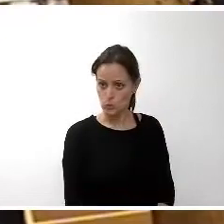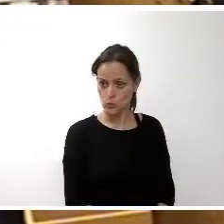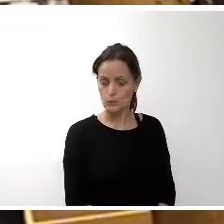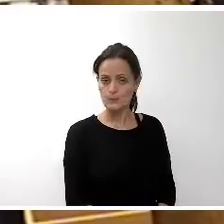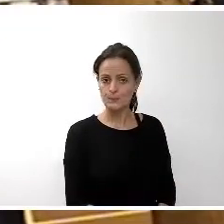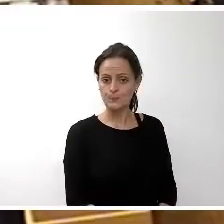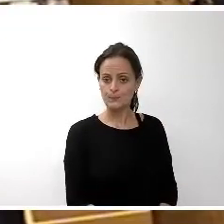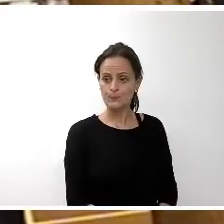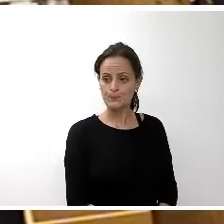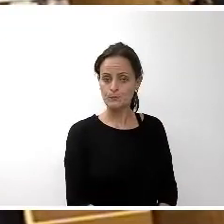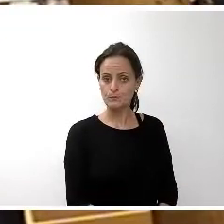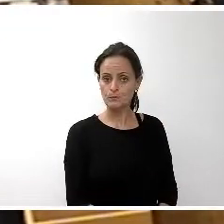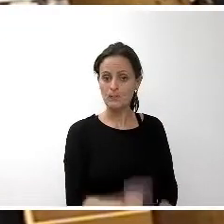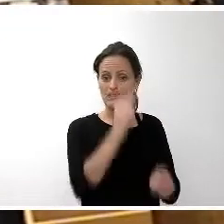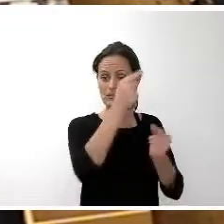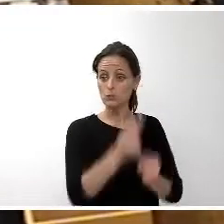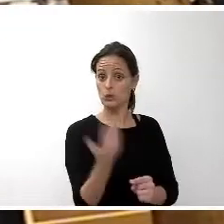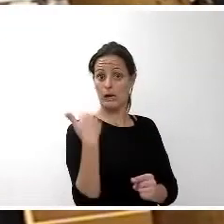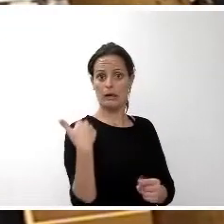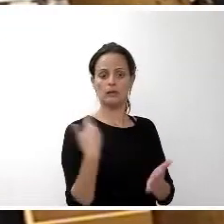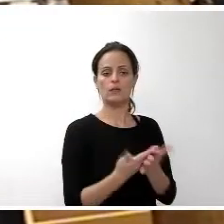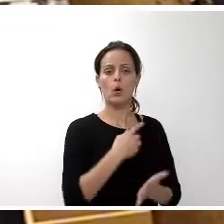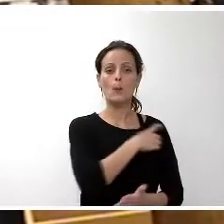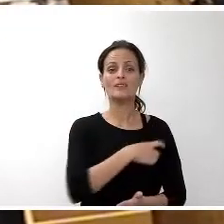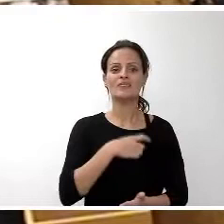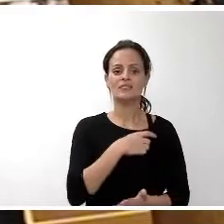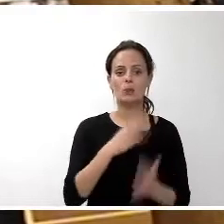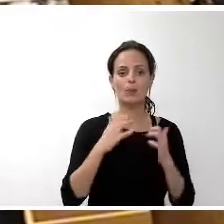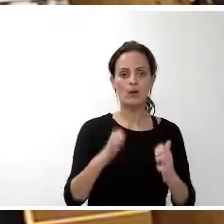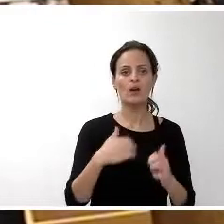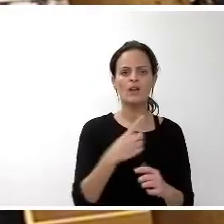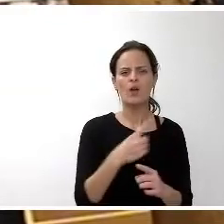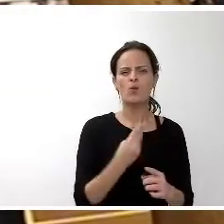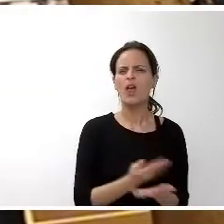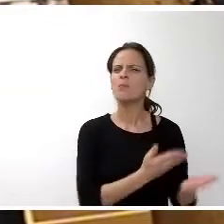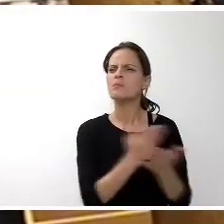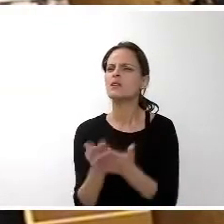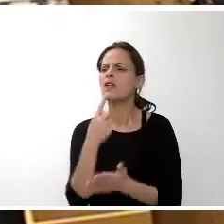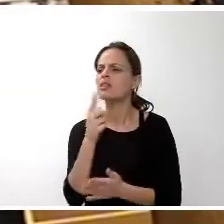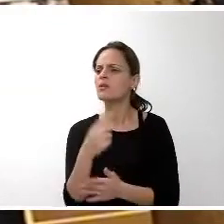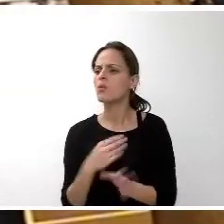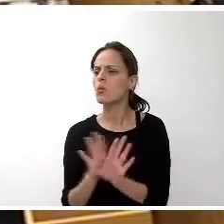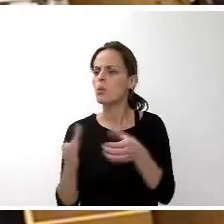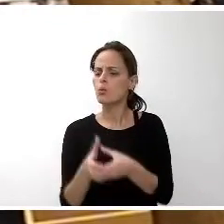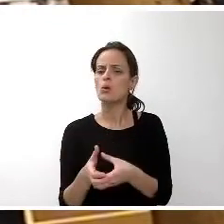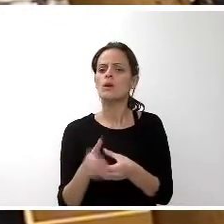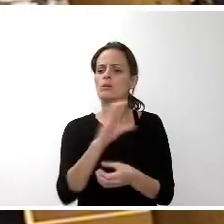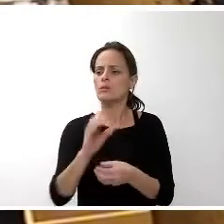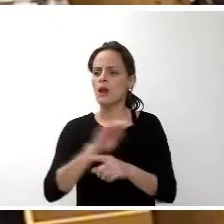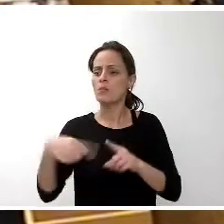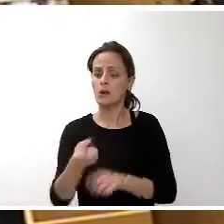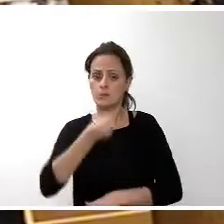dictaminó en la comisión plenaria, había una enmienda presentada por el grupo de coalición canaria, el Partido Socialista,